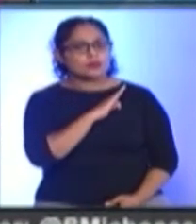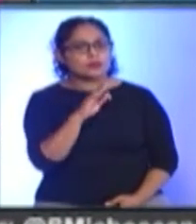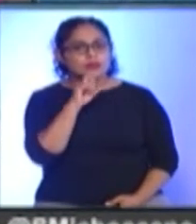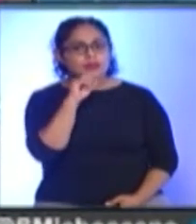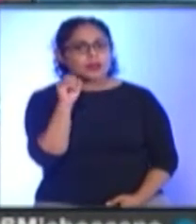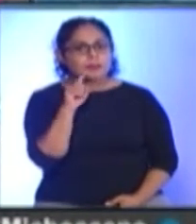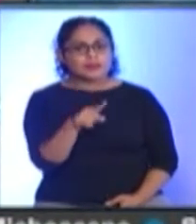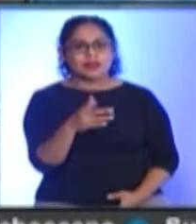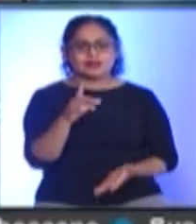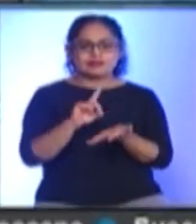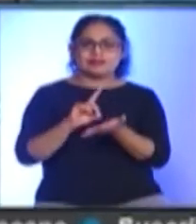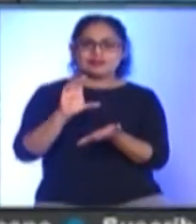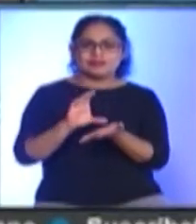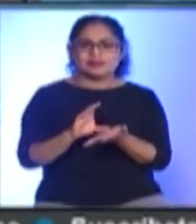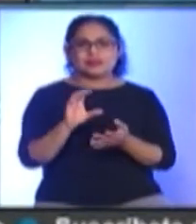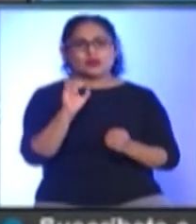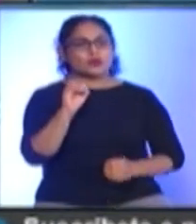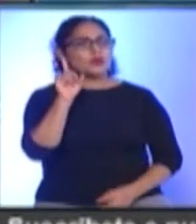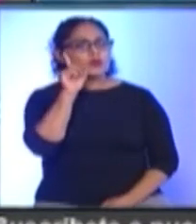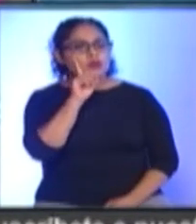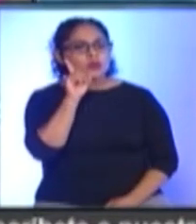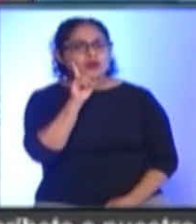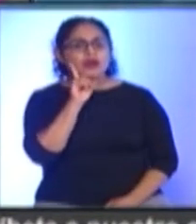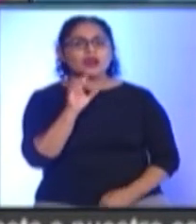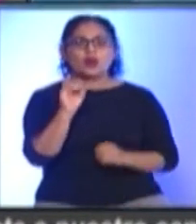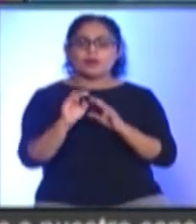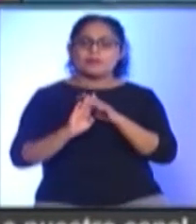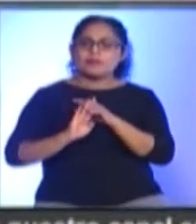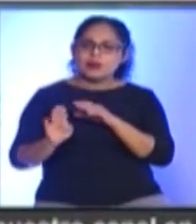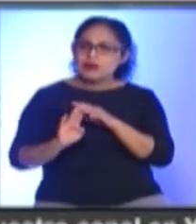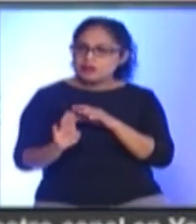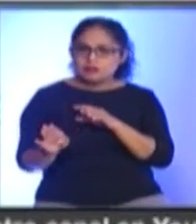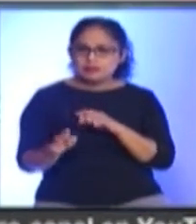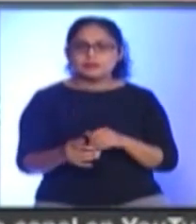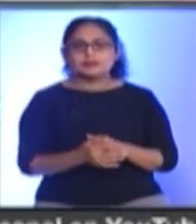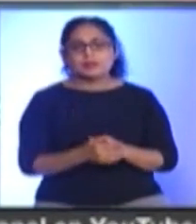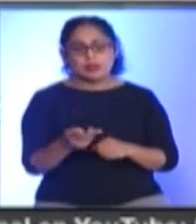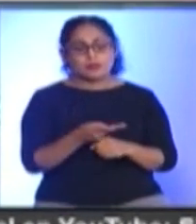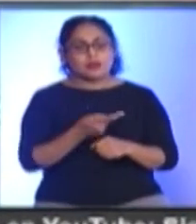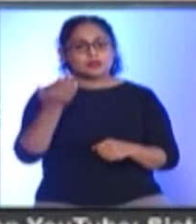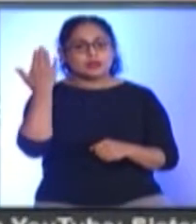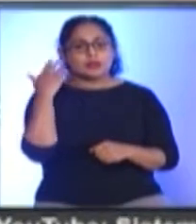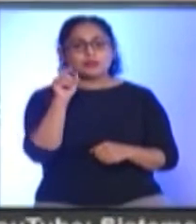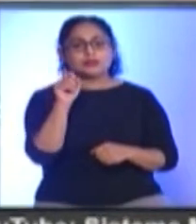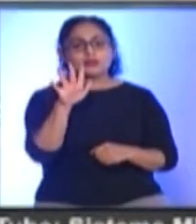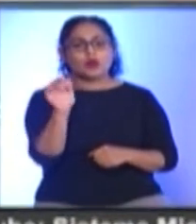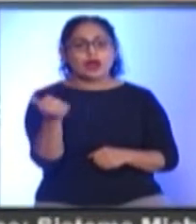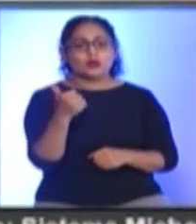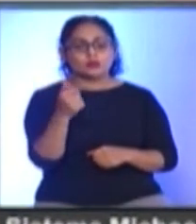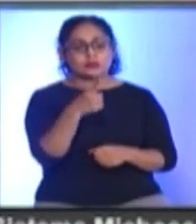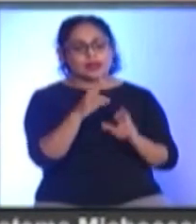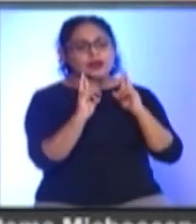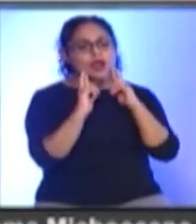minusválidos Como pueden ser Las mujeres Como pueden ser Los migrantes El pasado 25 de agosto Se llevó a cabo La primera